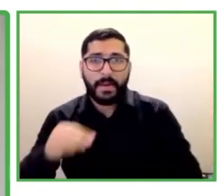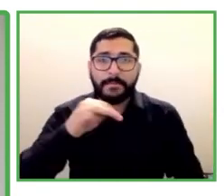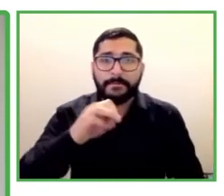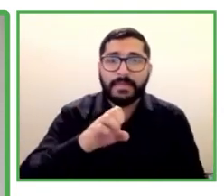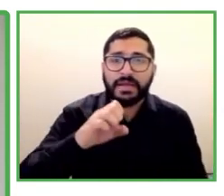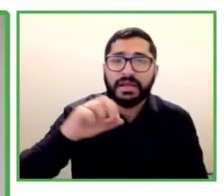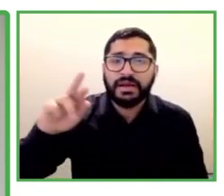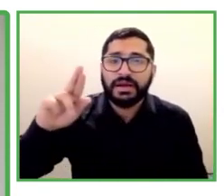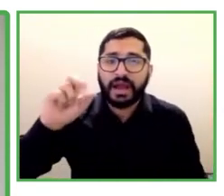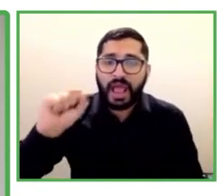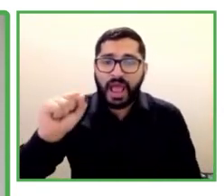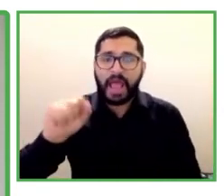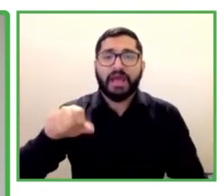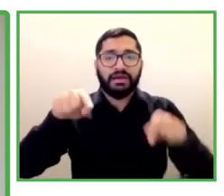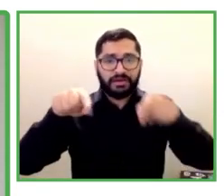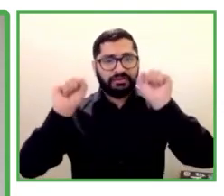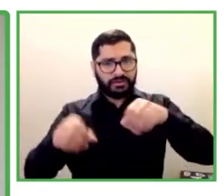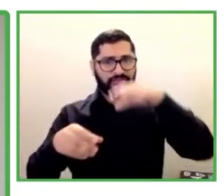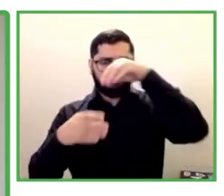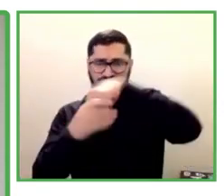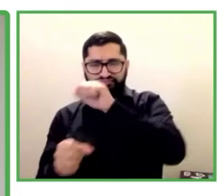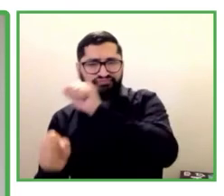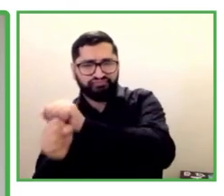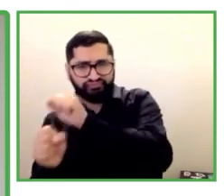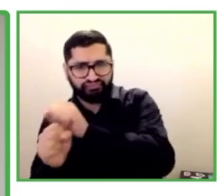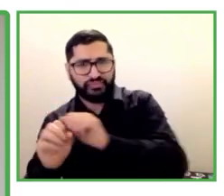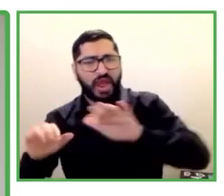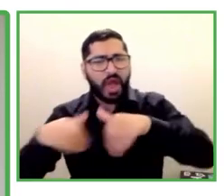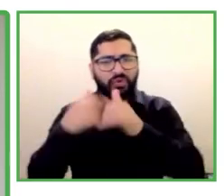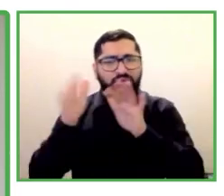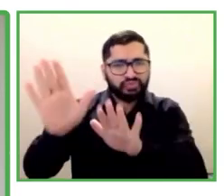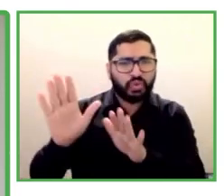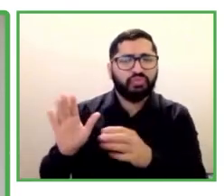trabajo y de cómo podría ser replicado en Latinoamérica.